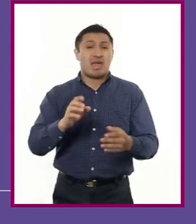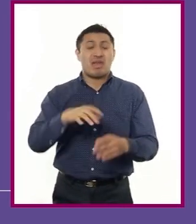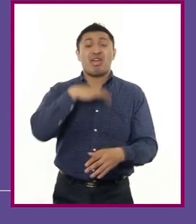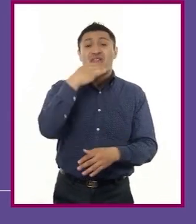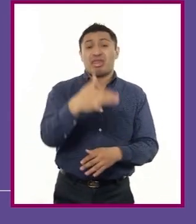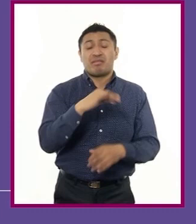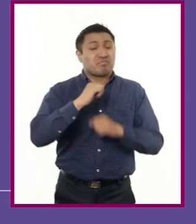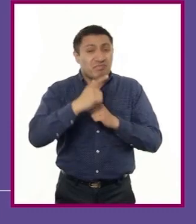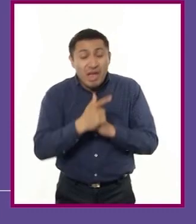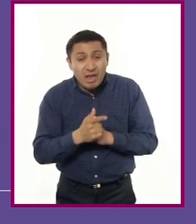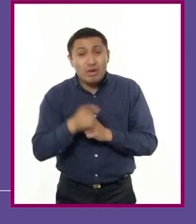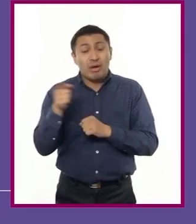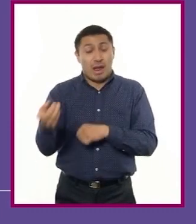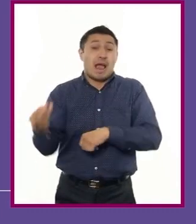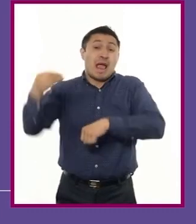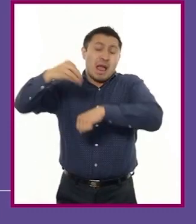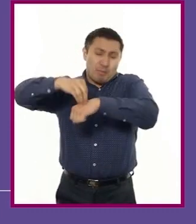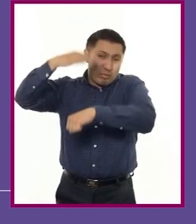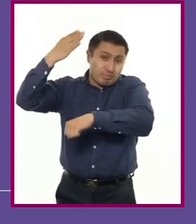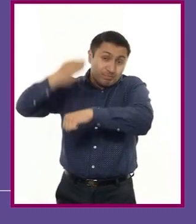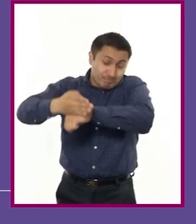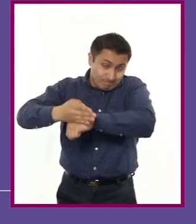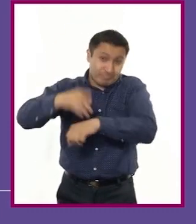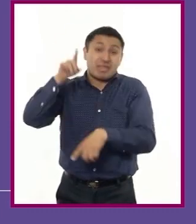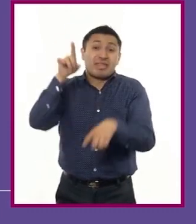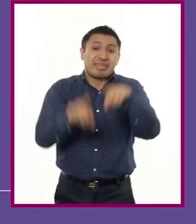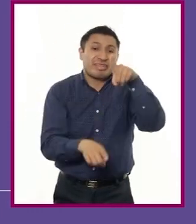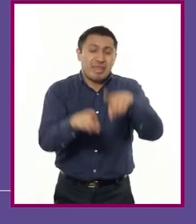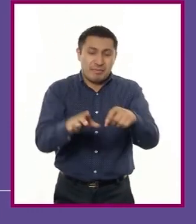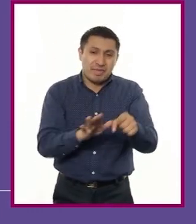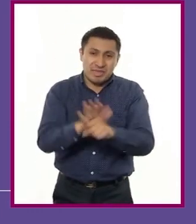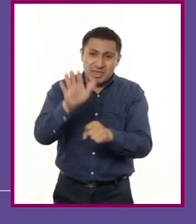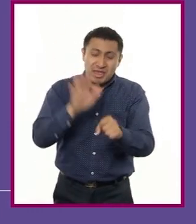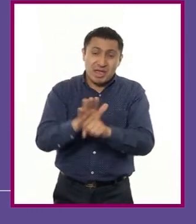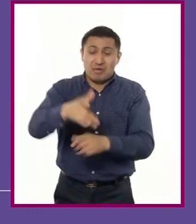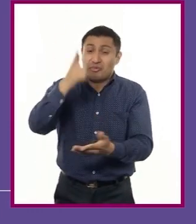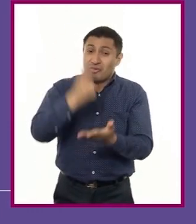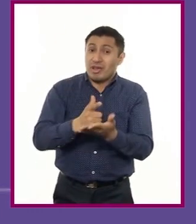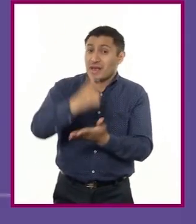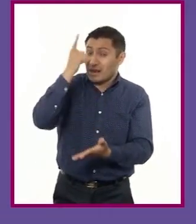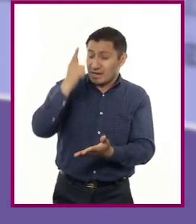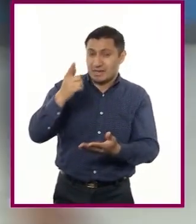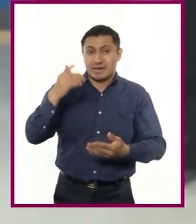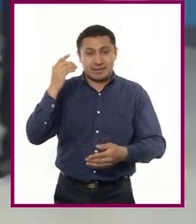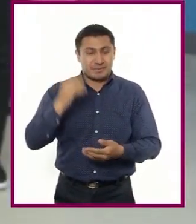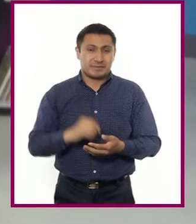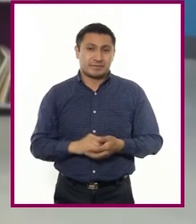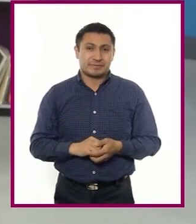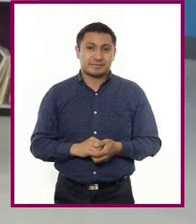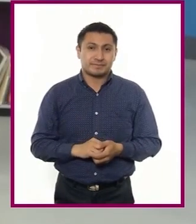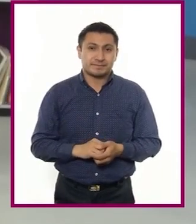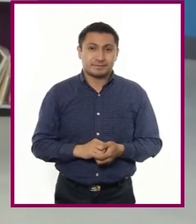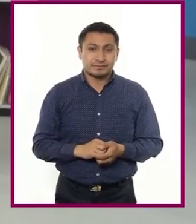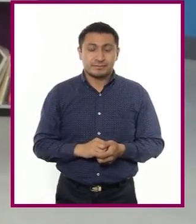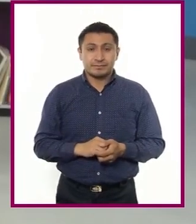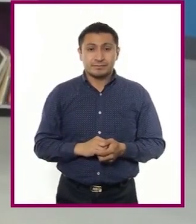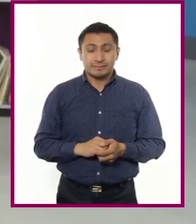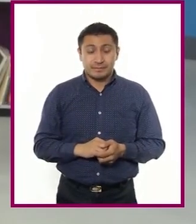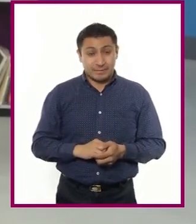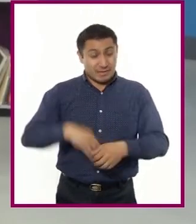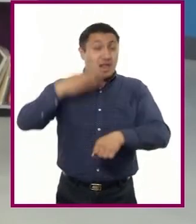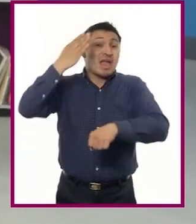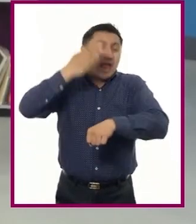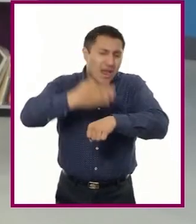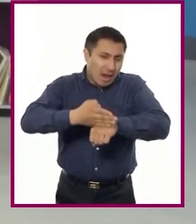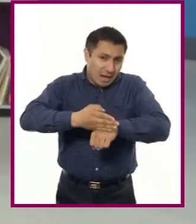acreedores a una serie de sanciones que varían dependiendo la falta cometida. Las sanciones por